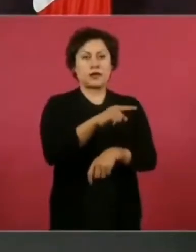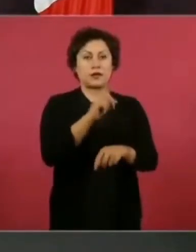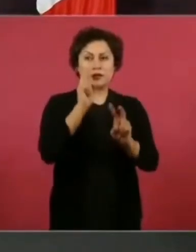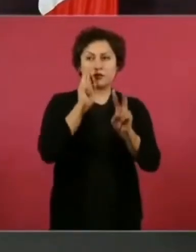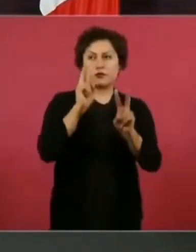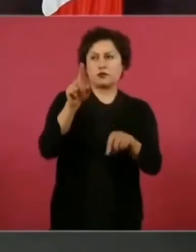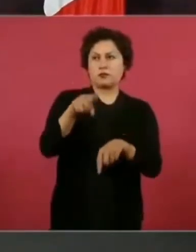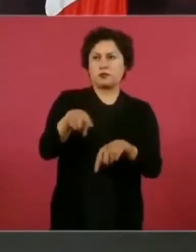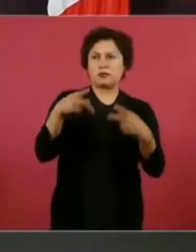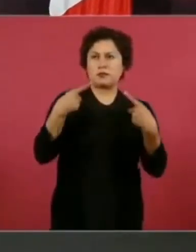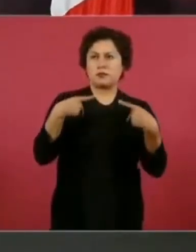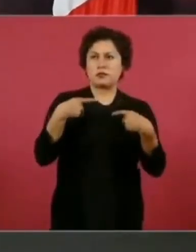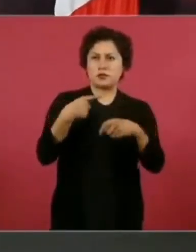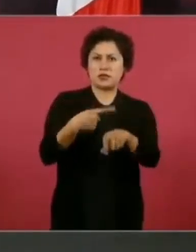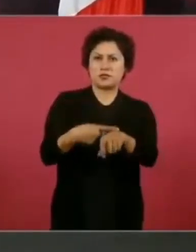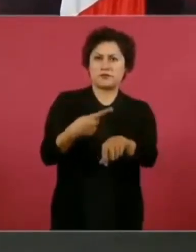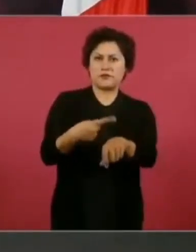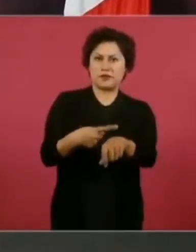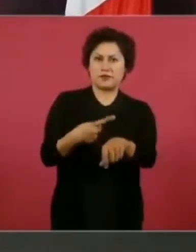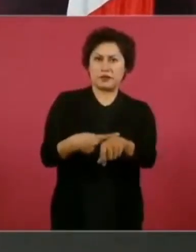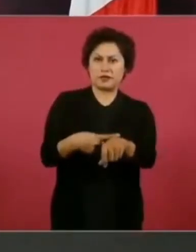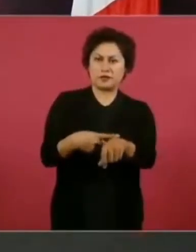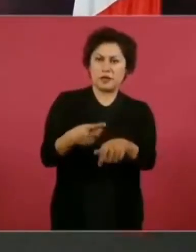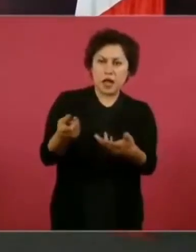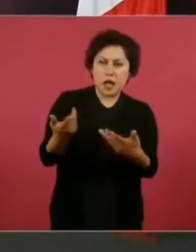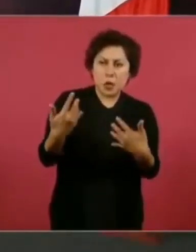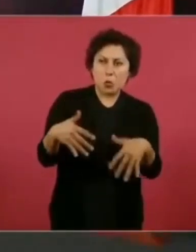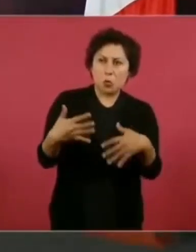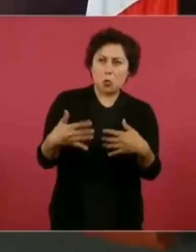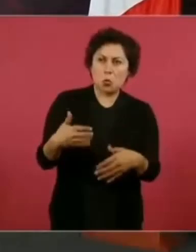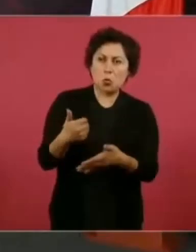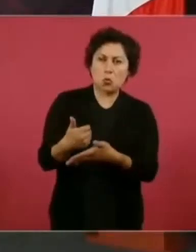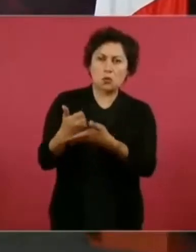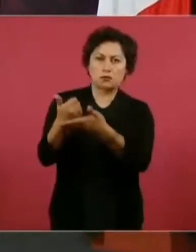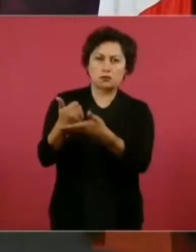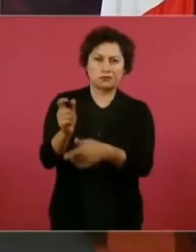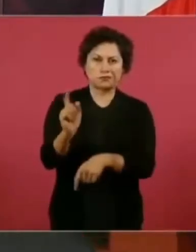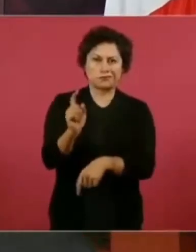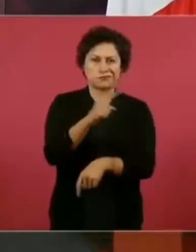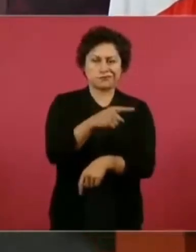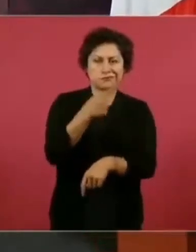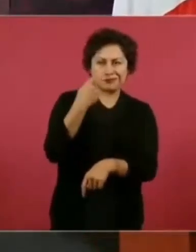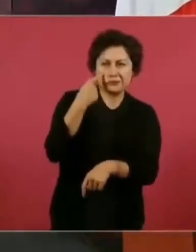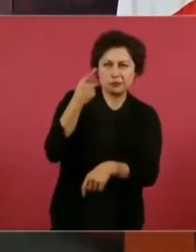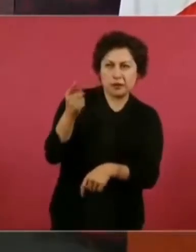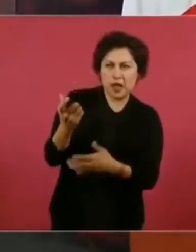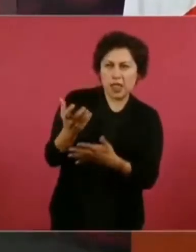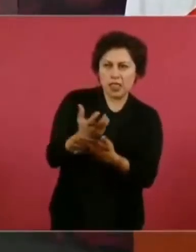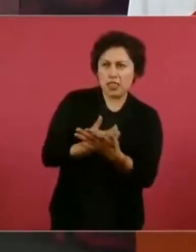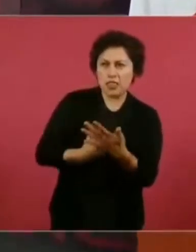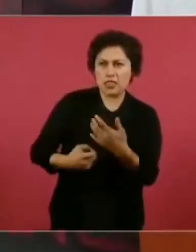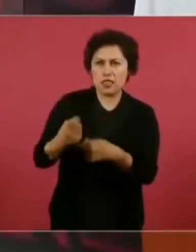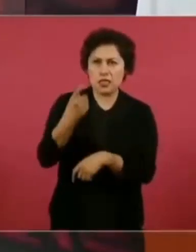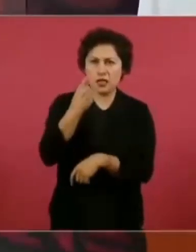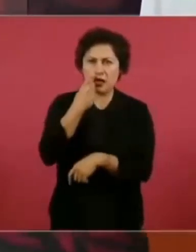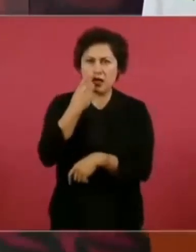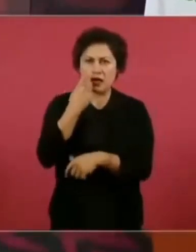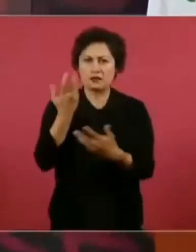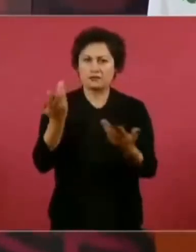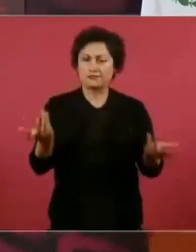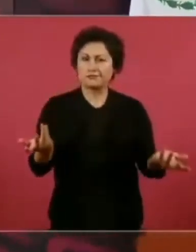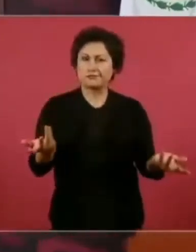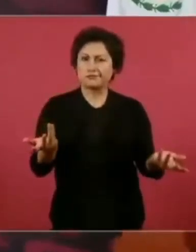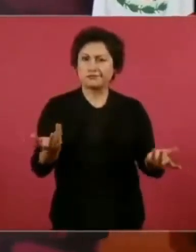sino como clientes, sino como ¿Y